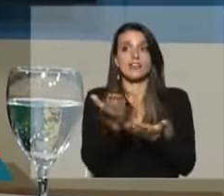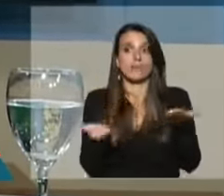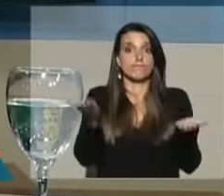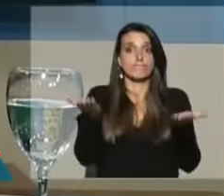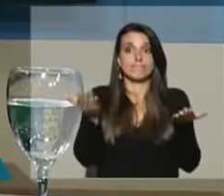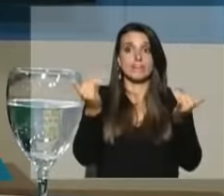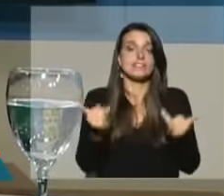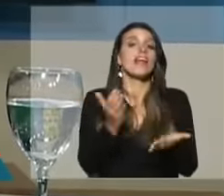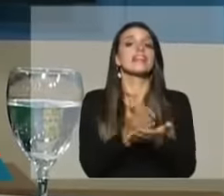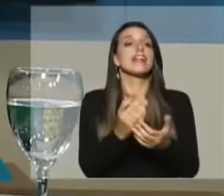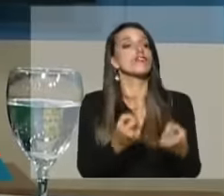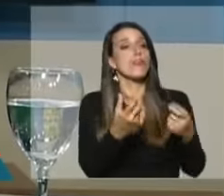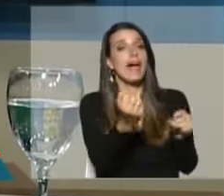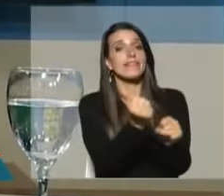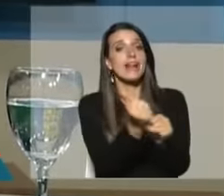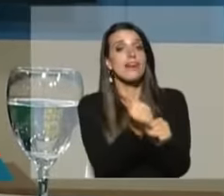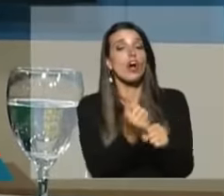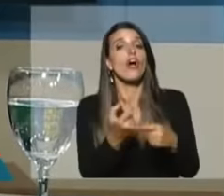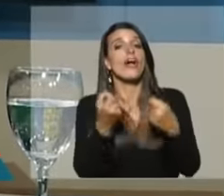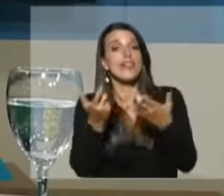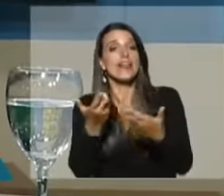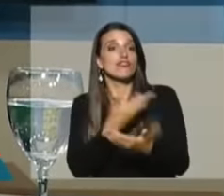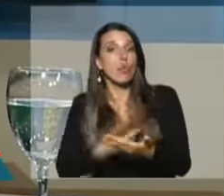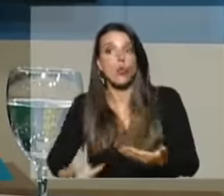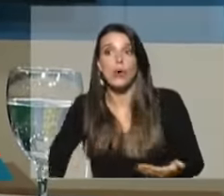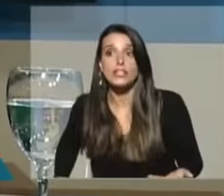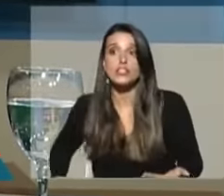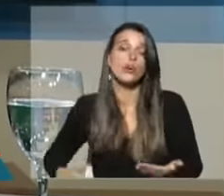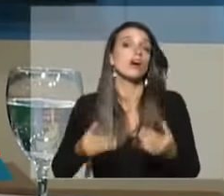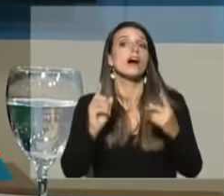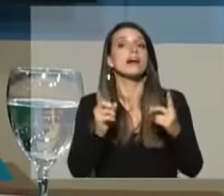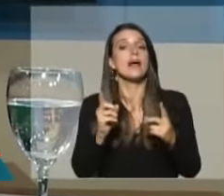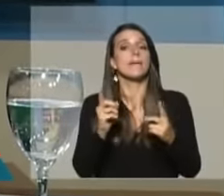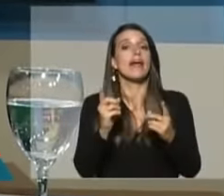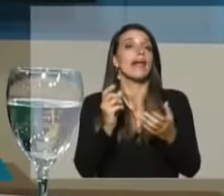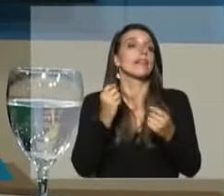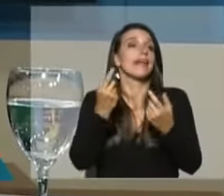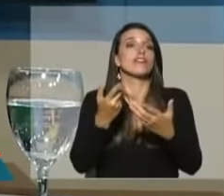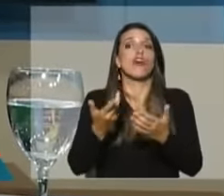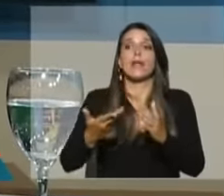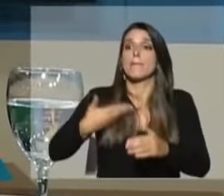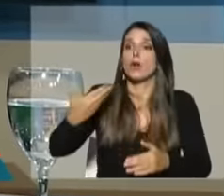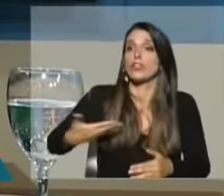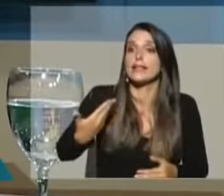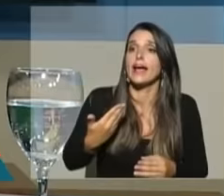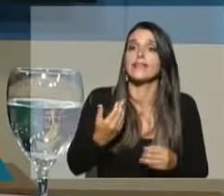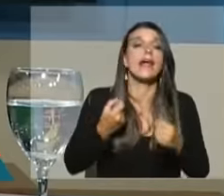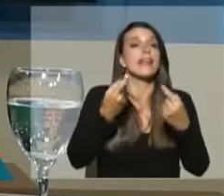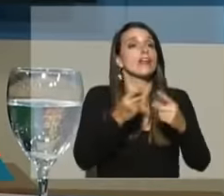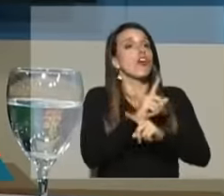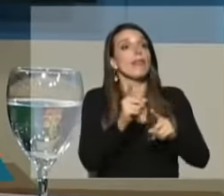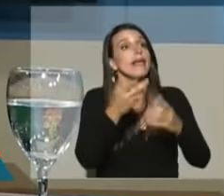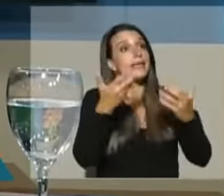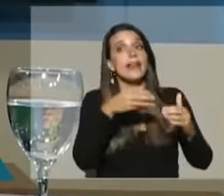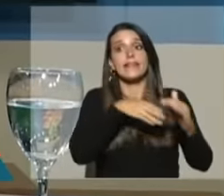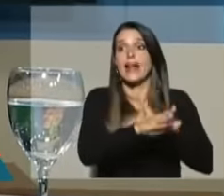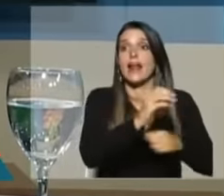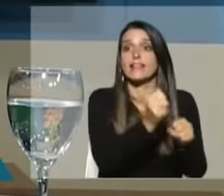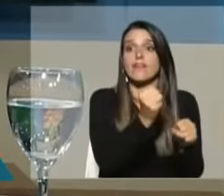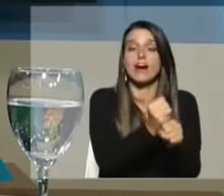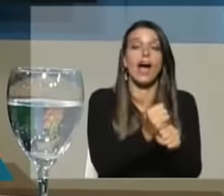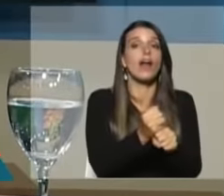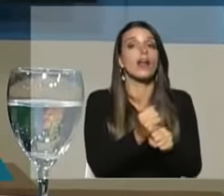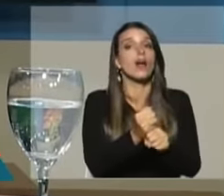Que es el derecho del trabajador, el derecho del empresario, el derecho del huelguista, el derecho del no huelguista, el derecho de